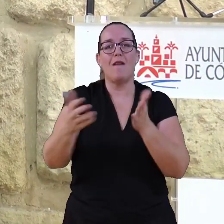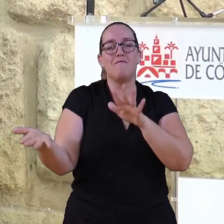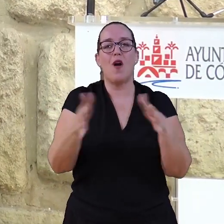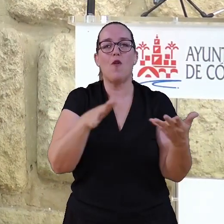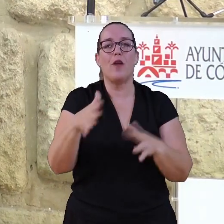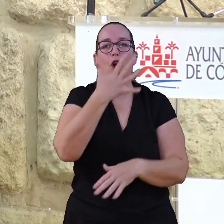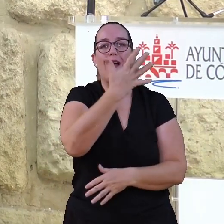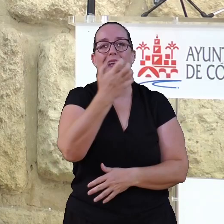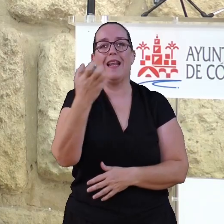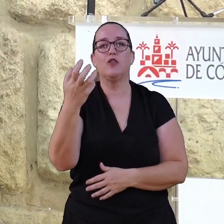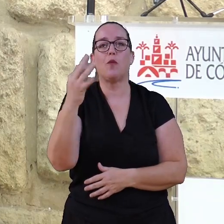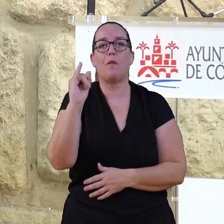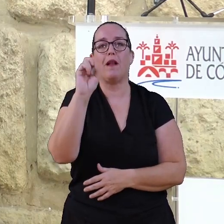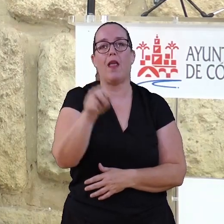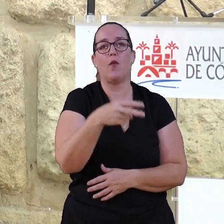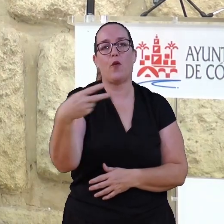medio millón de euros.